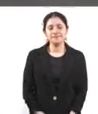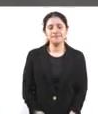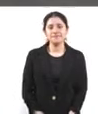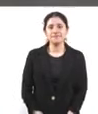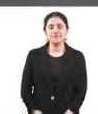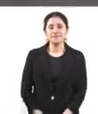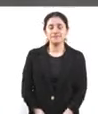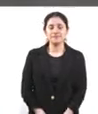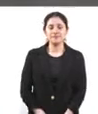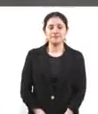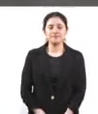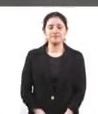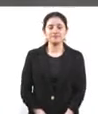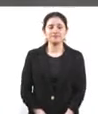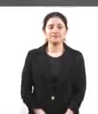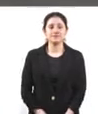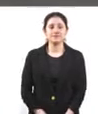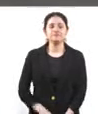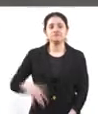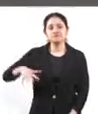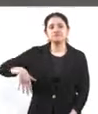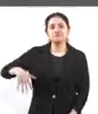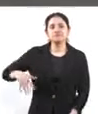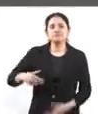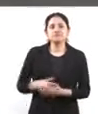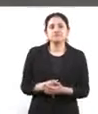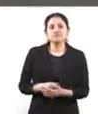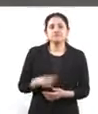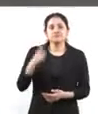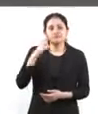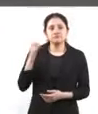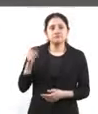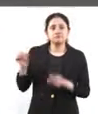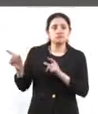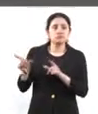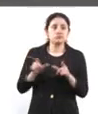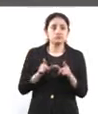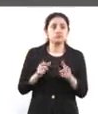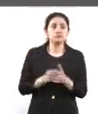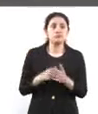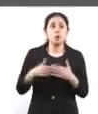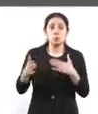Bueno, pues, eso es, realmente es algo muy innovador,